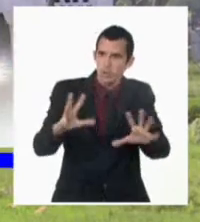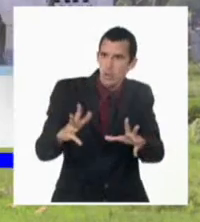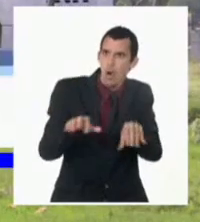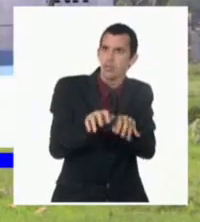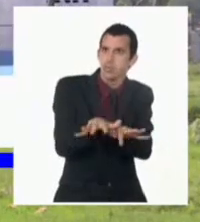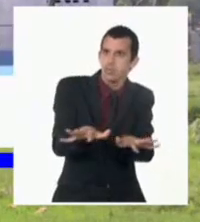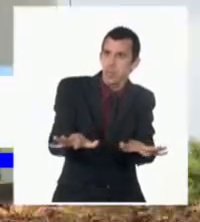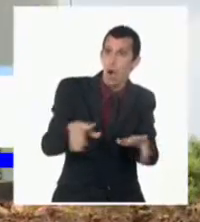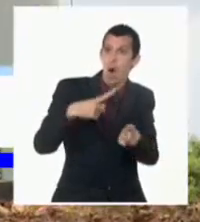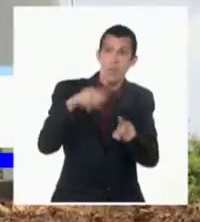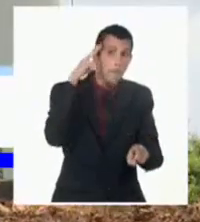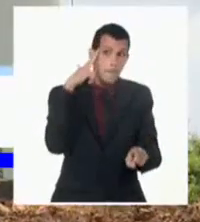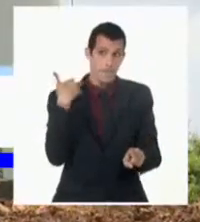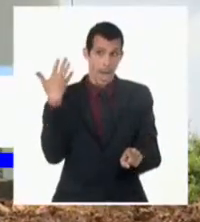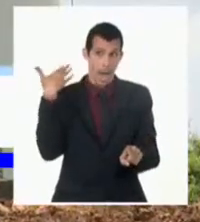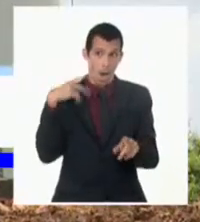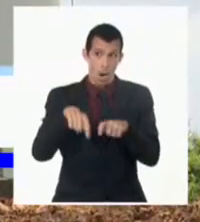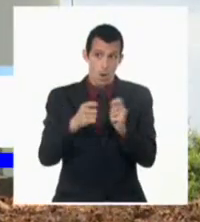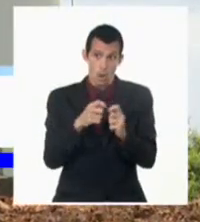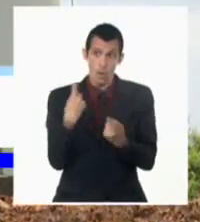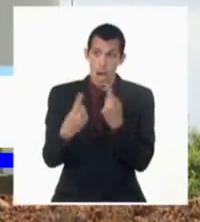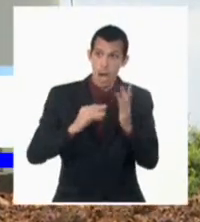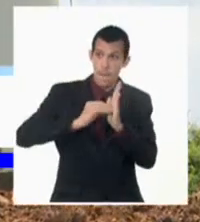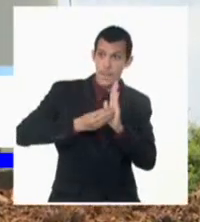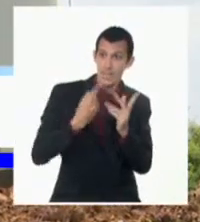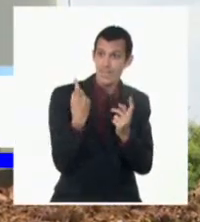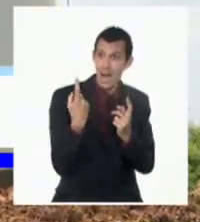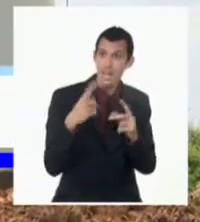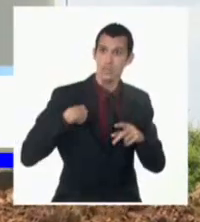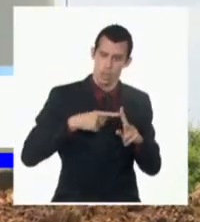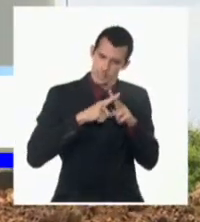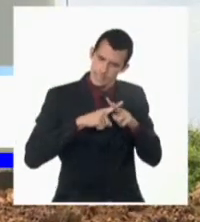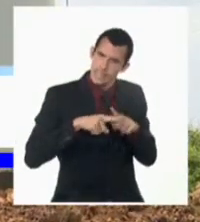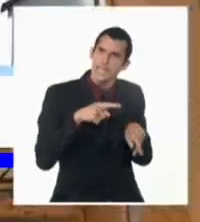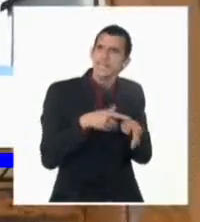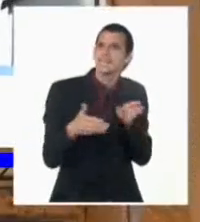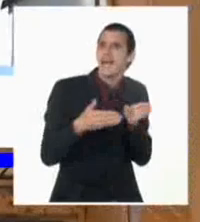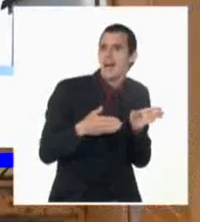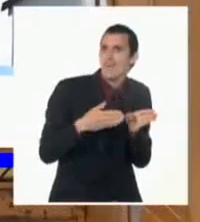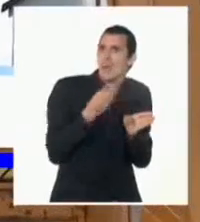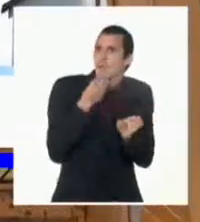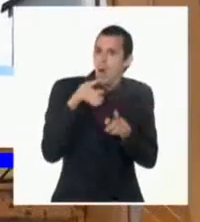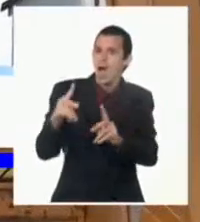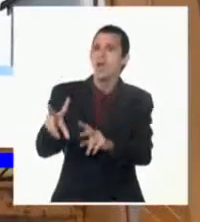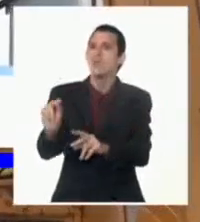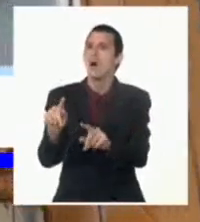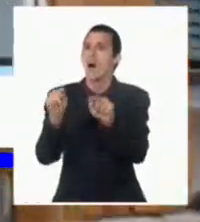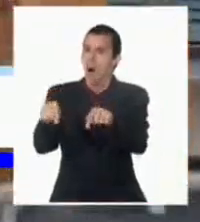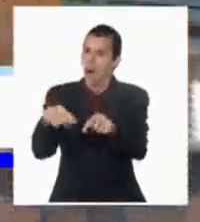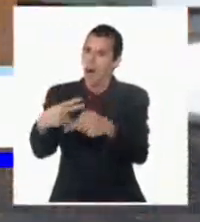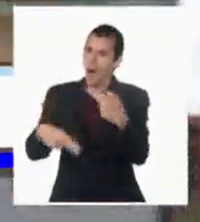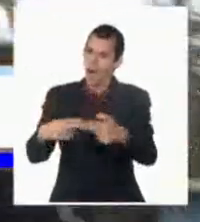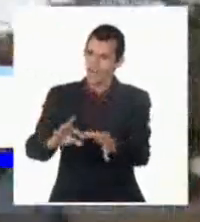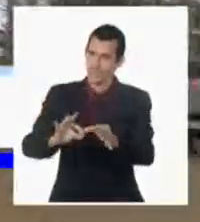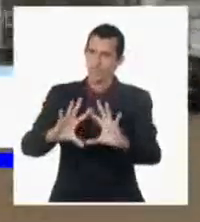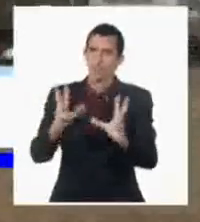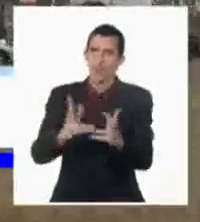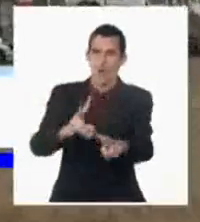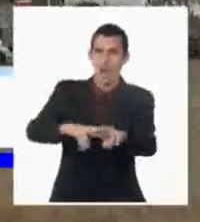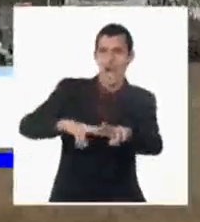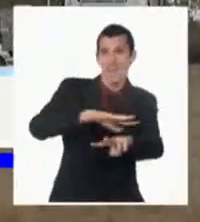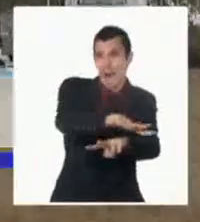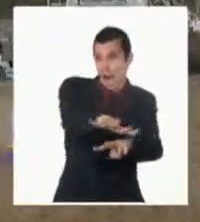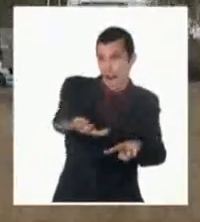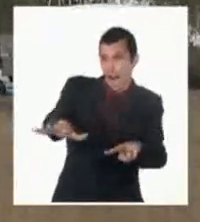que limita y afecta el servicio de abasto a la capital. El tema, con seguimiento